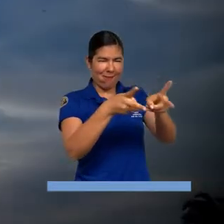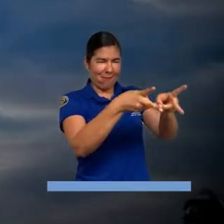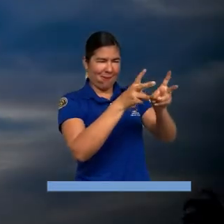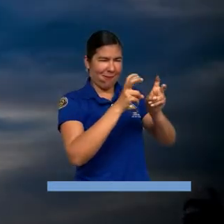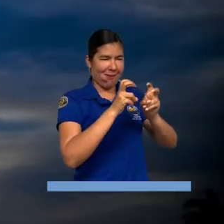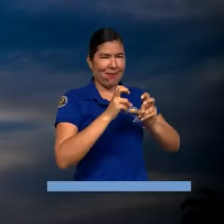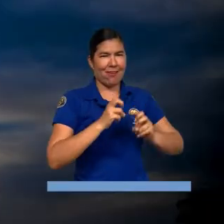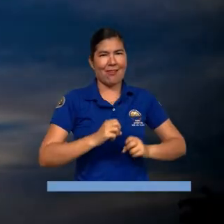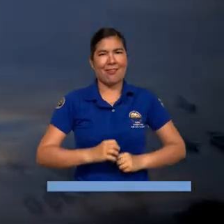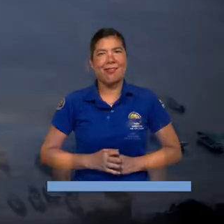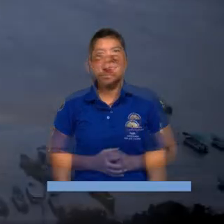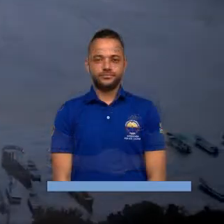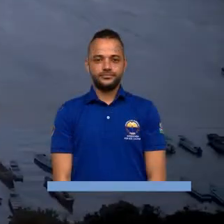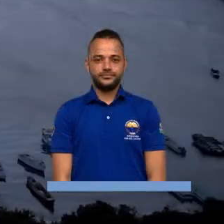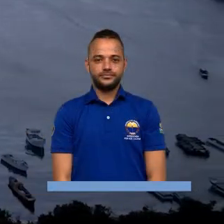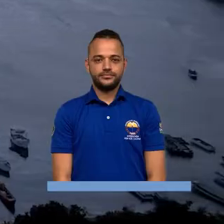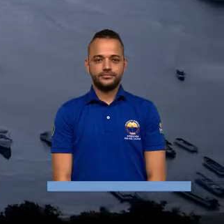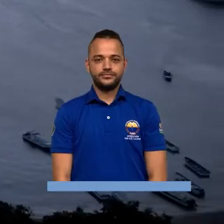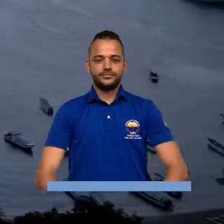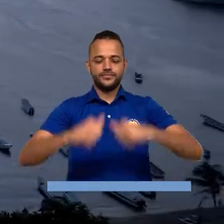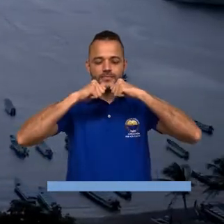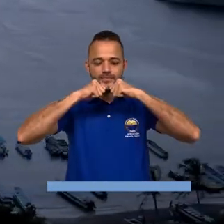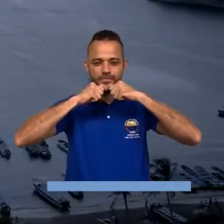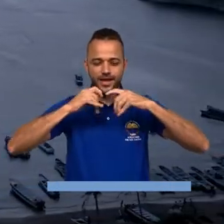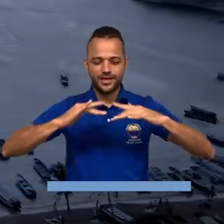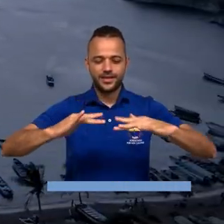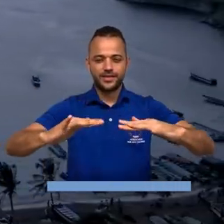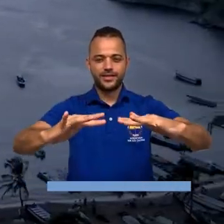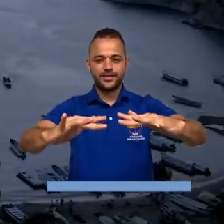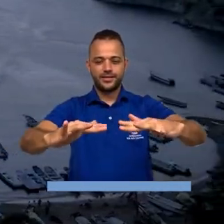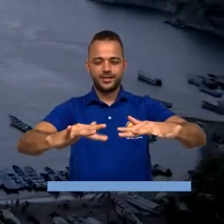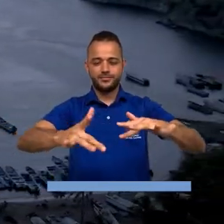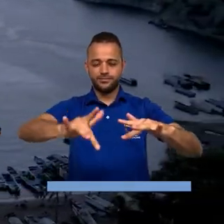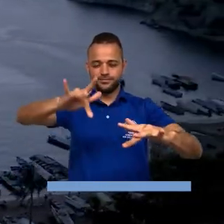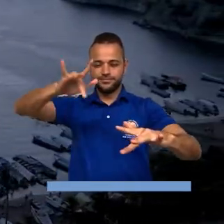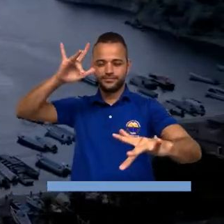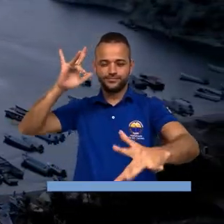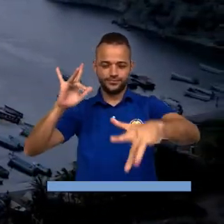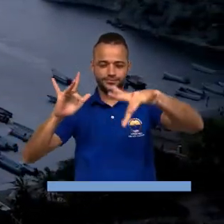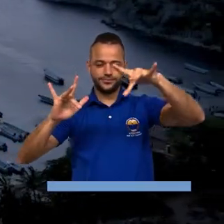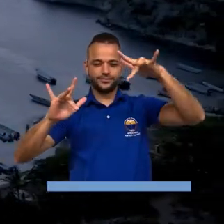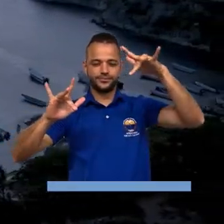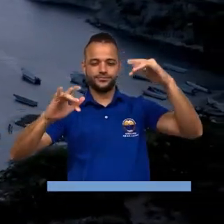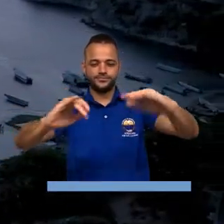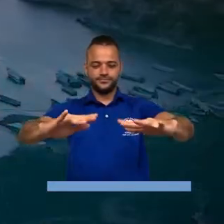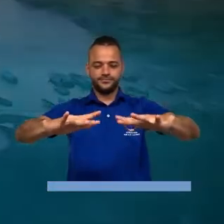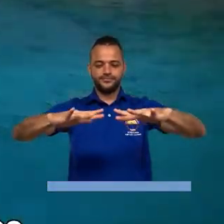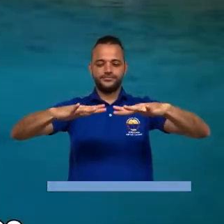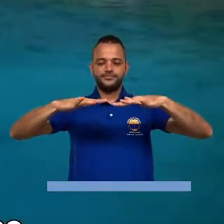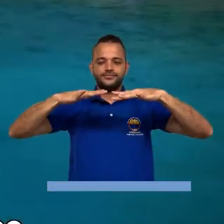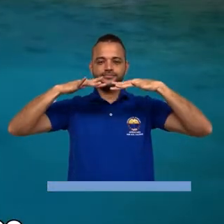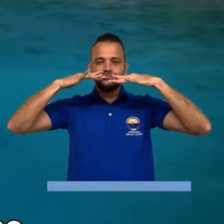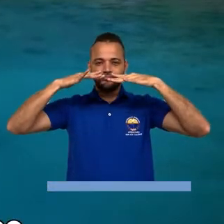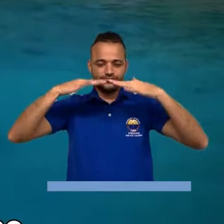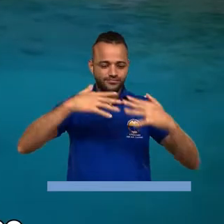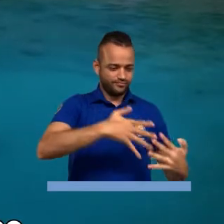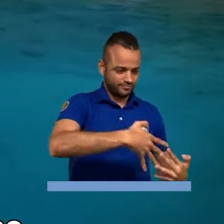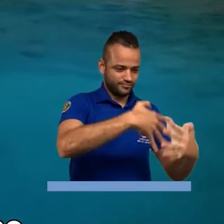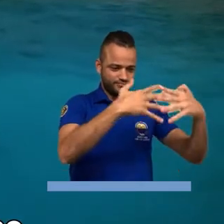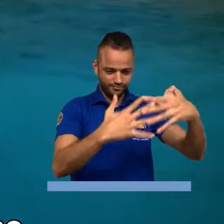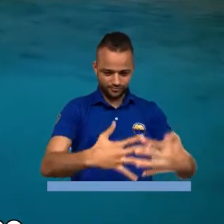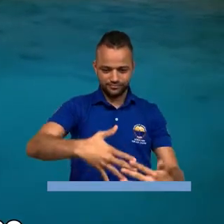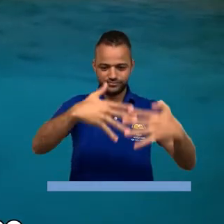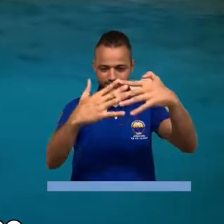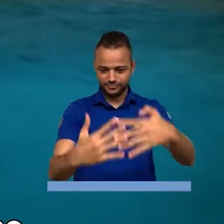escribano Y nace a la cantica sonora De un mar